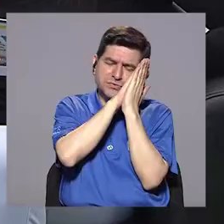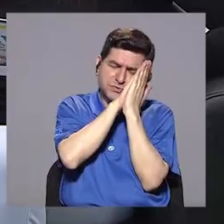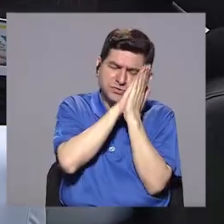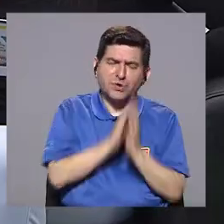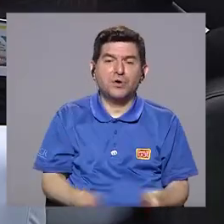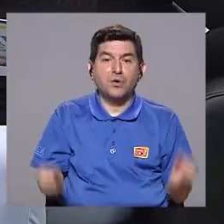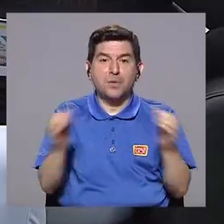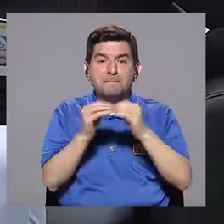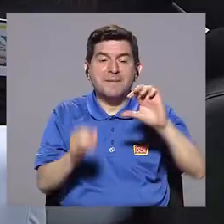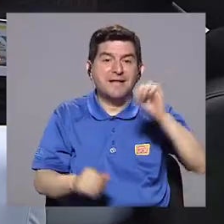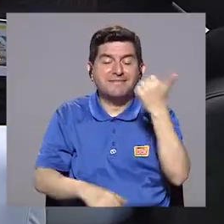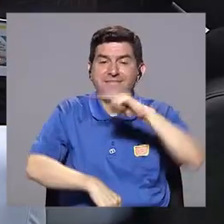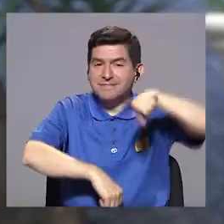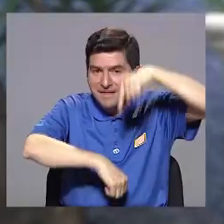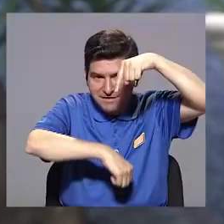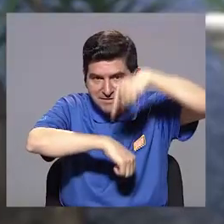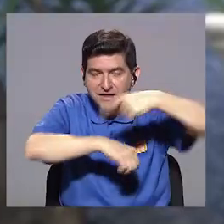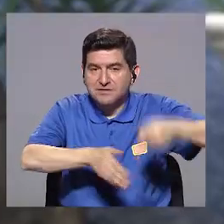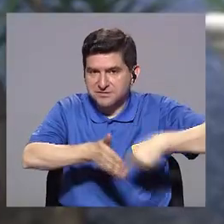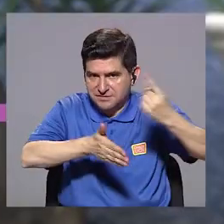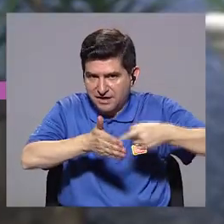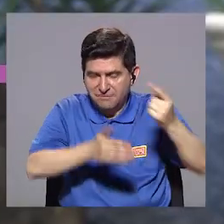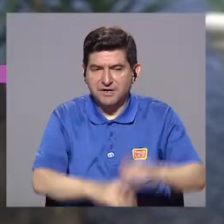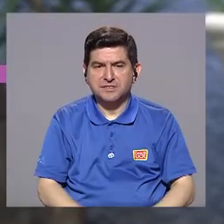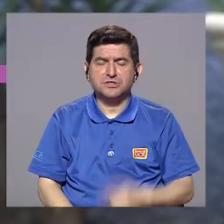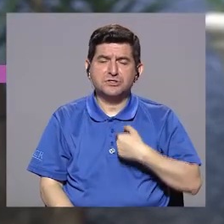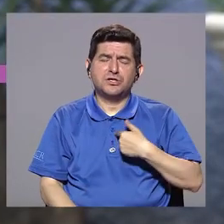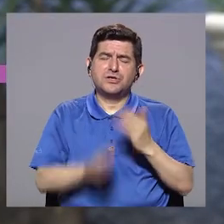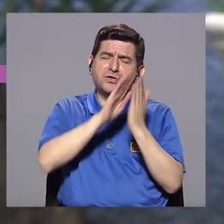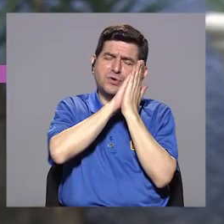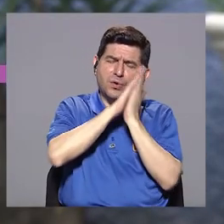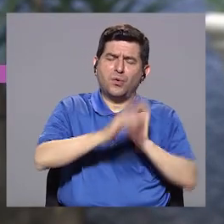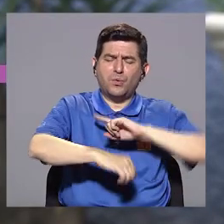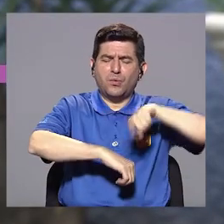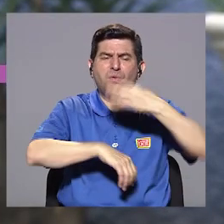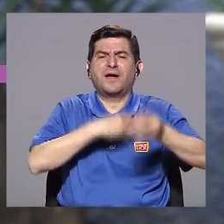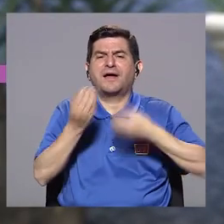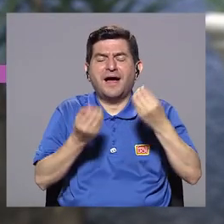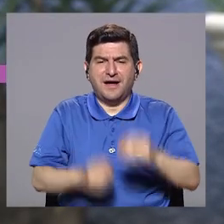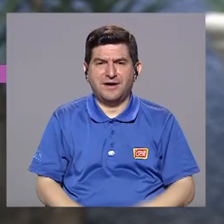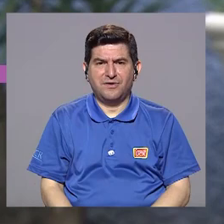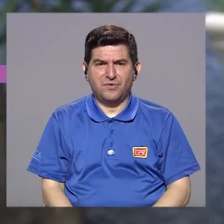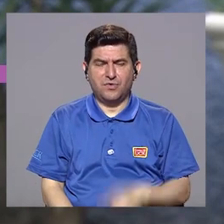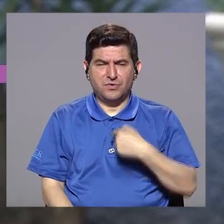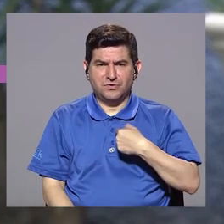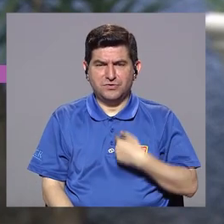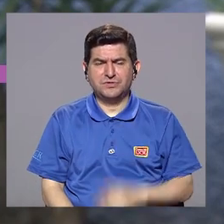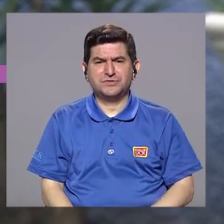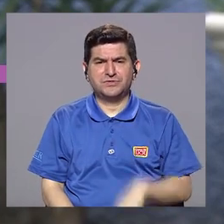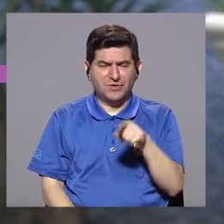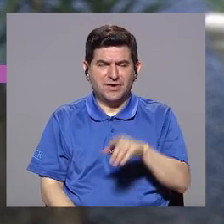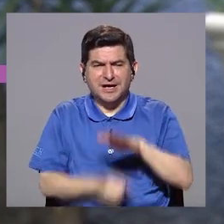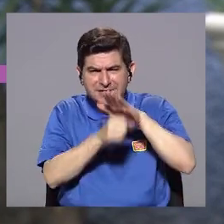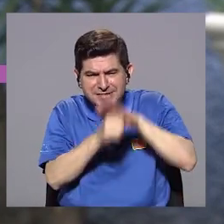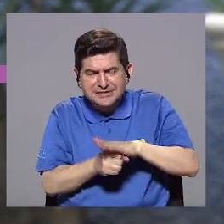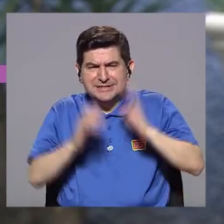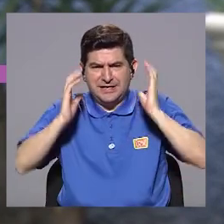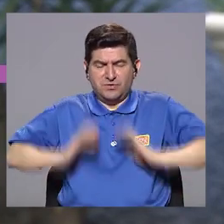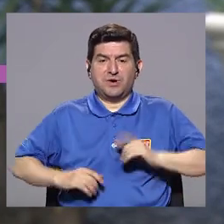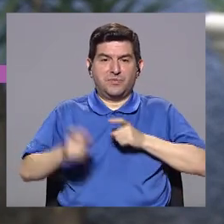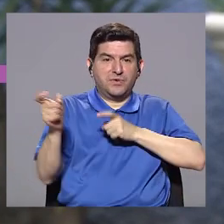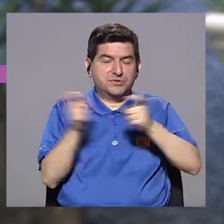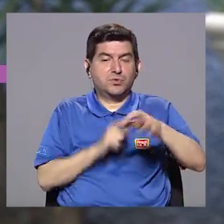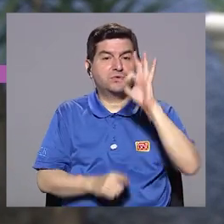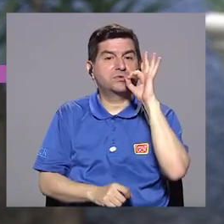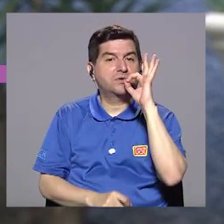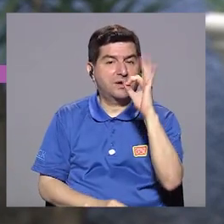y se duerme mucho más de 10 horas a veces. Y cuando yo estoy durmiendo tanto, ¿qué es lo que estoy haciendo? Deprimiendo mucho más mi cuerpo. Por lo tanto, hay que